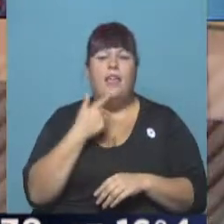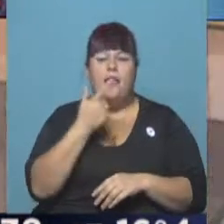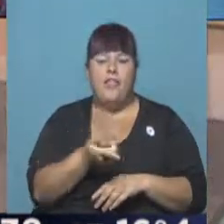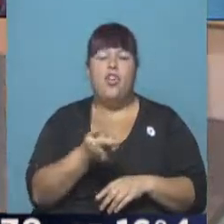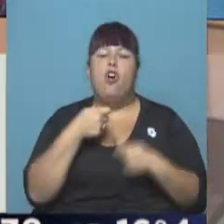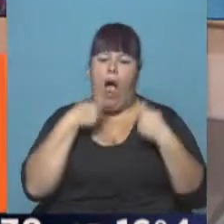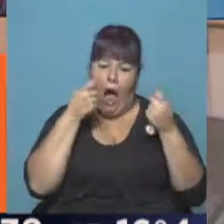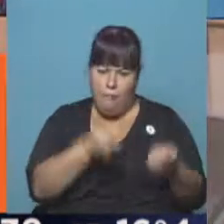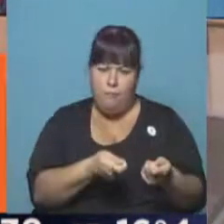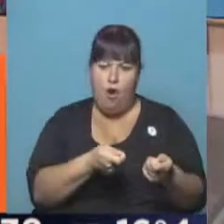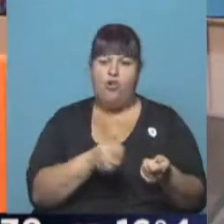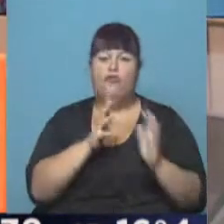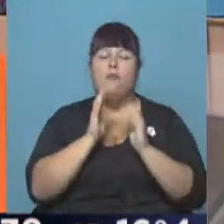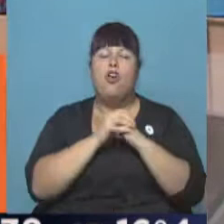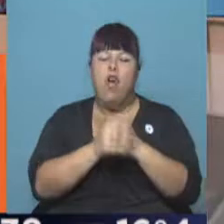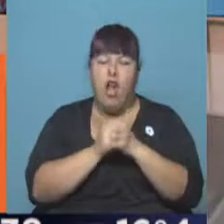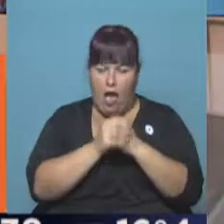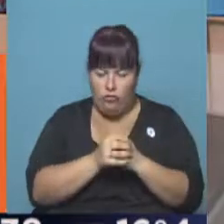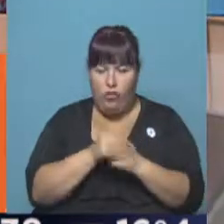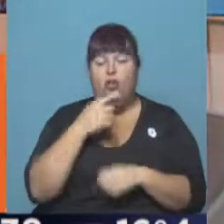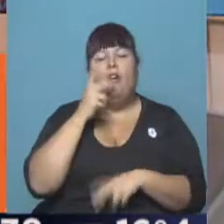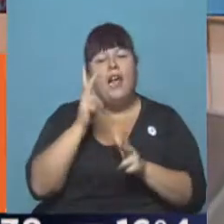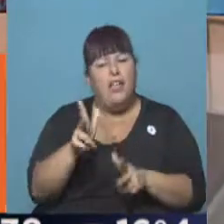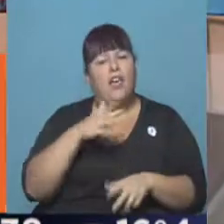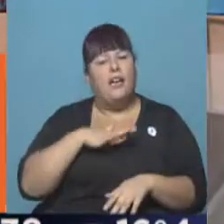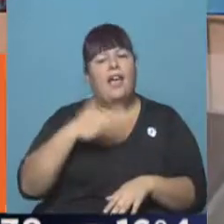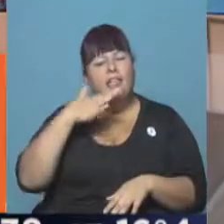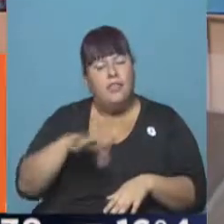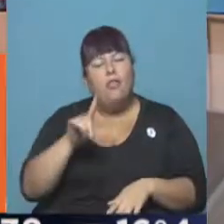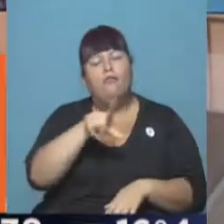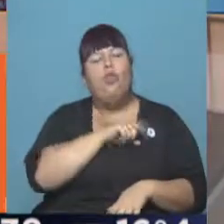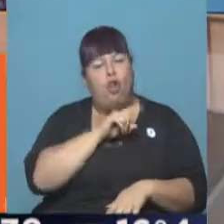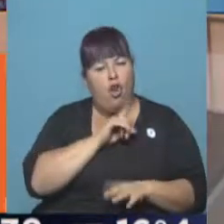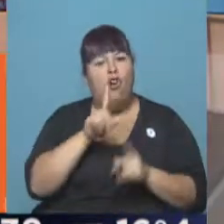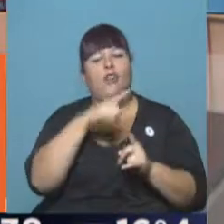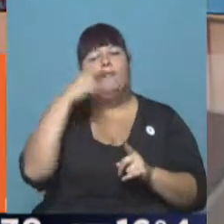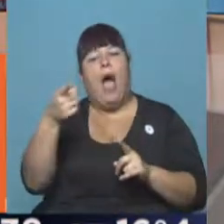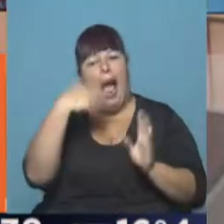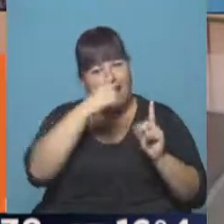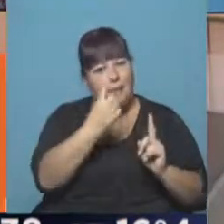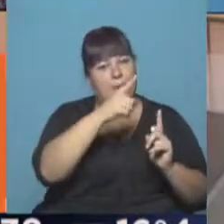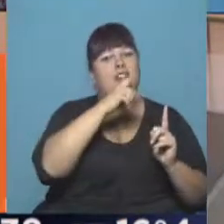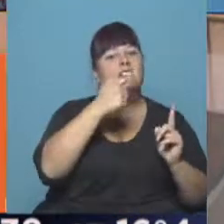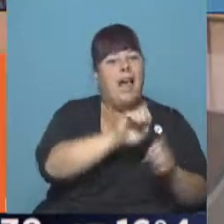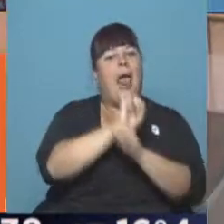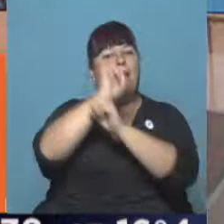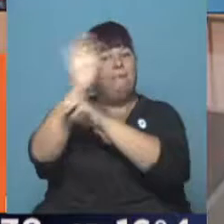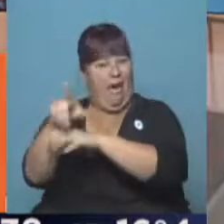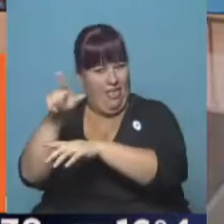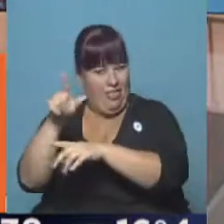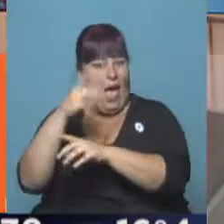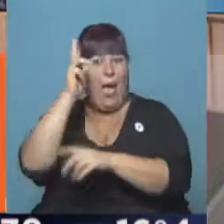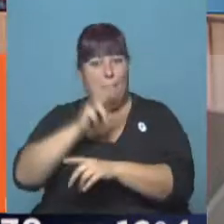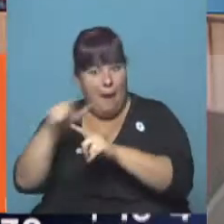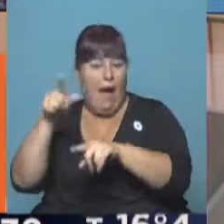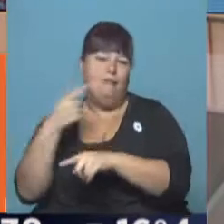manifestó su acompañamiento a través de la oración y le asegura comprender su dolor, es en respuesta a una misiva que en su momento le envió Milagro Sala